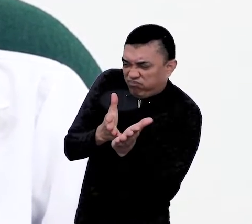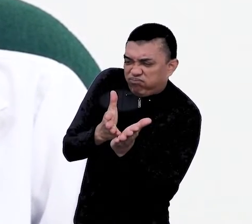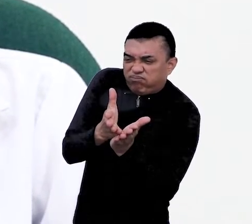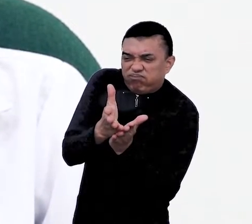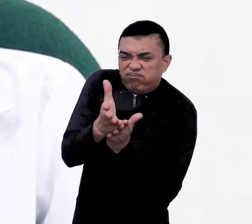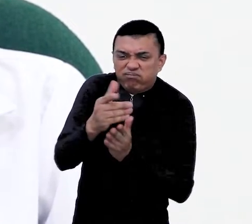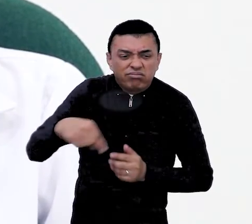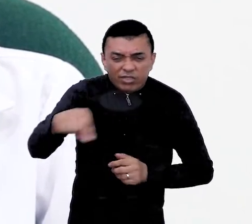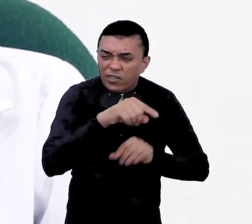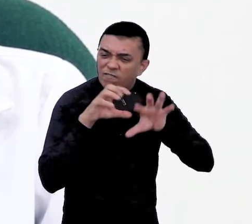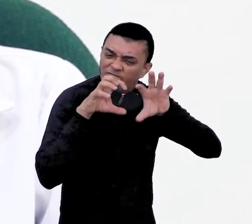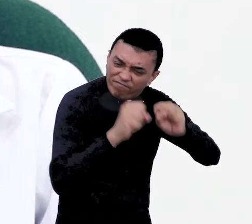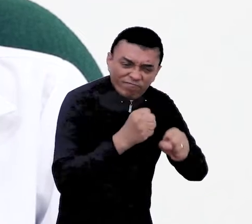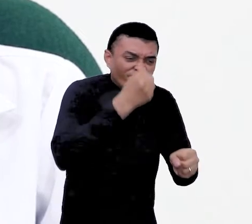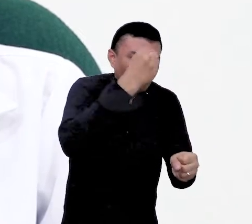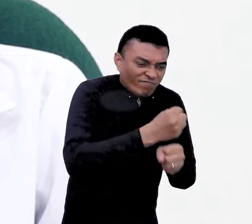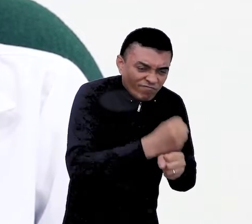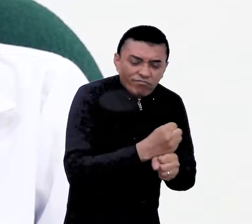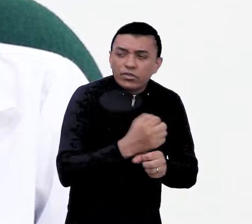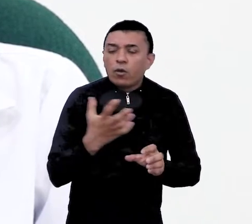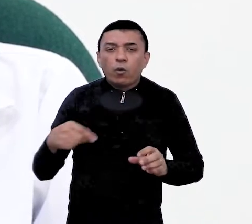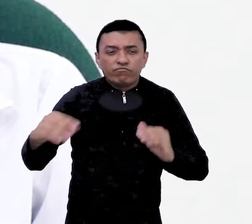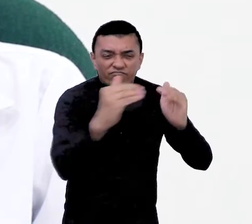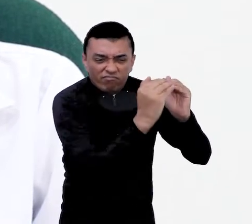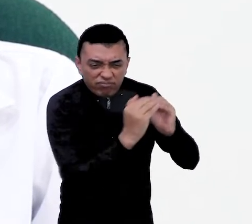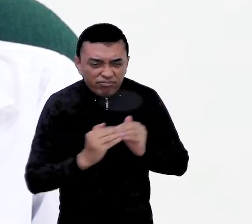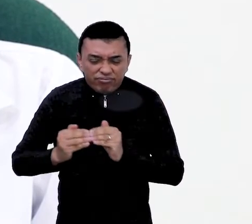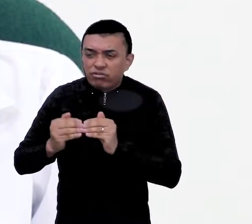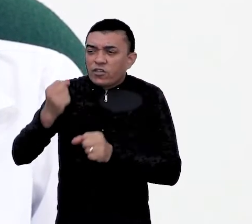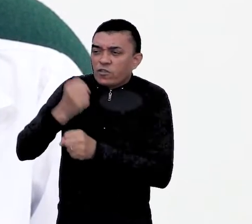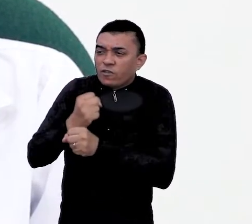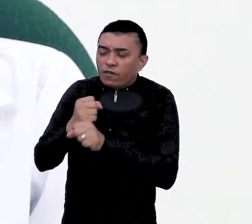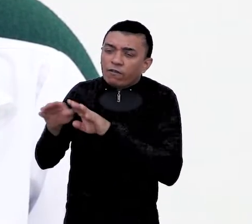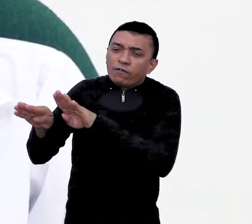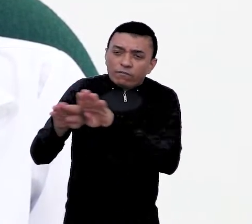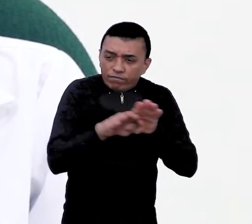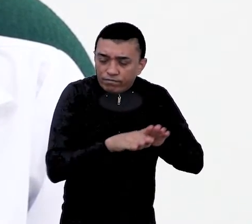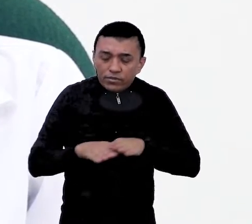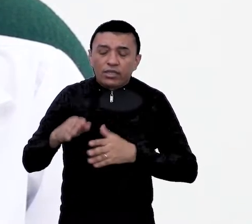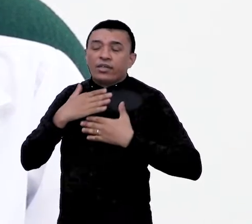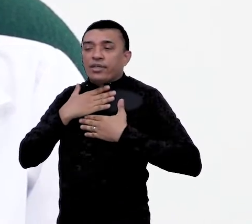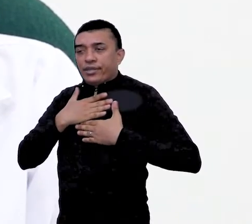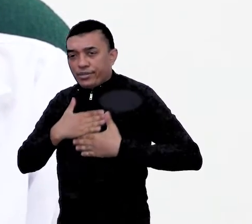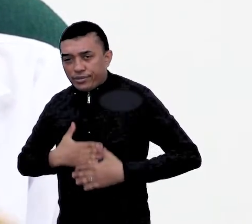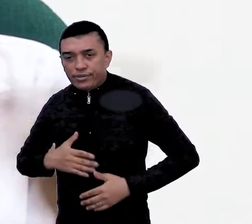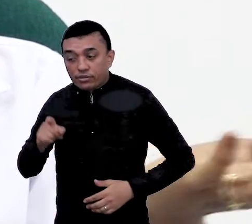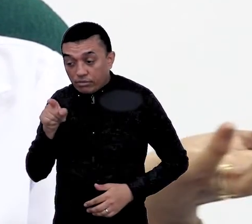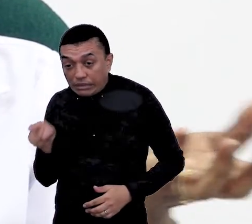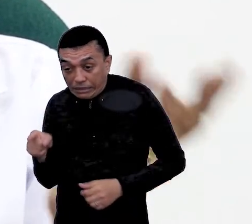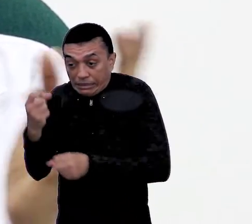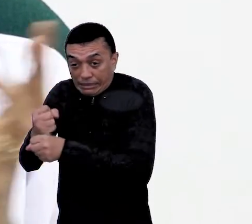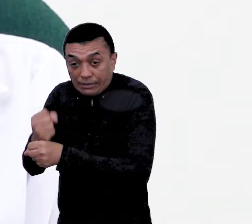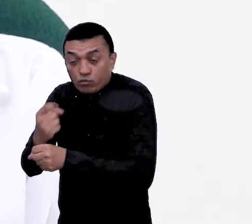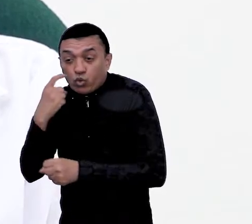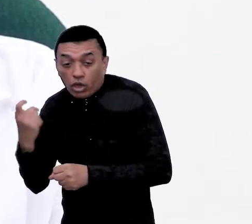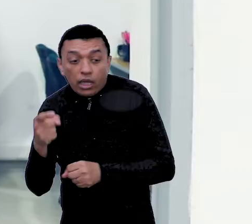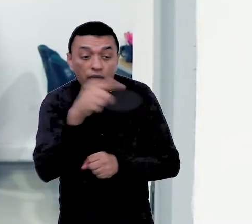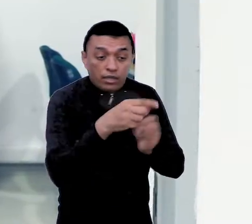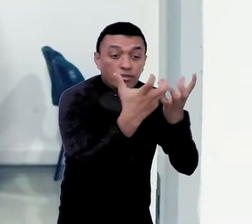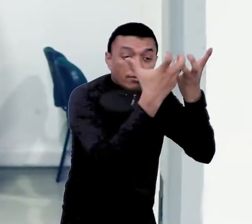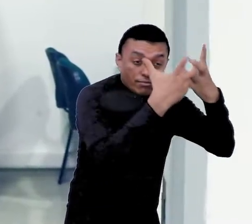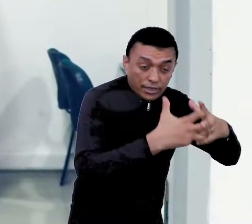más en empleabilidad, estabilidad y competitividad tanto para oferentes como para demandantes. Seguiremos adelante.